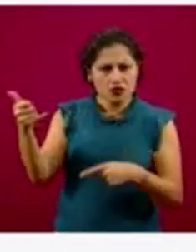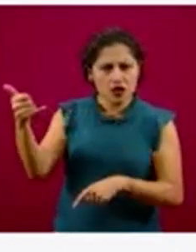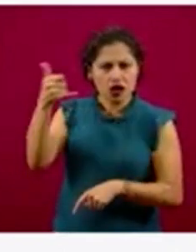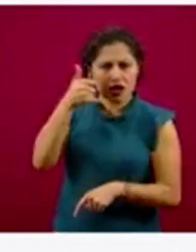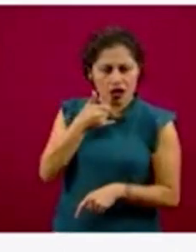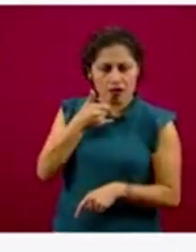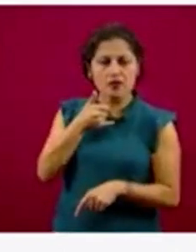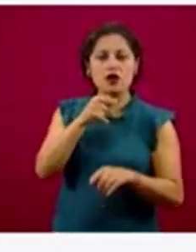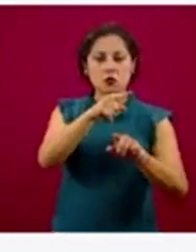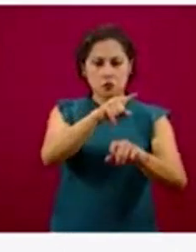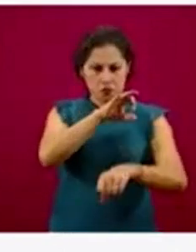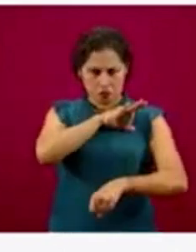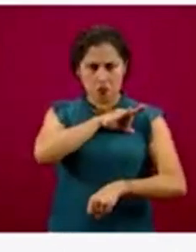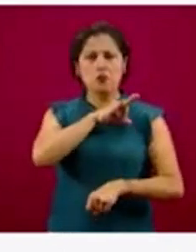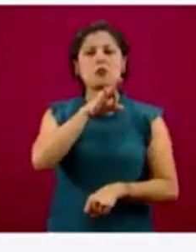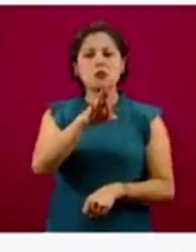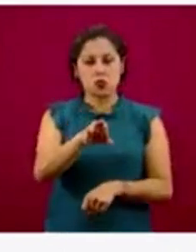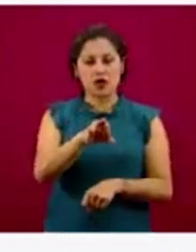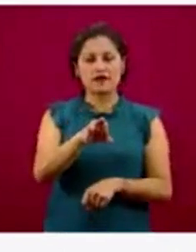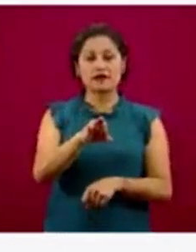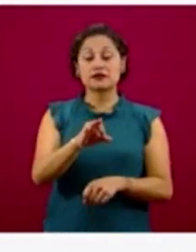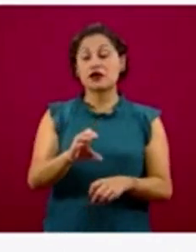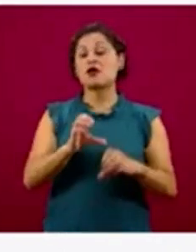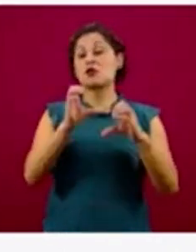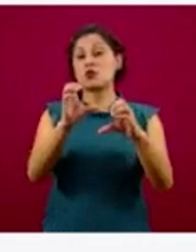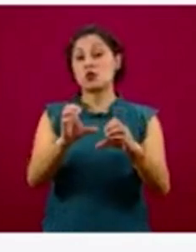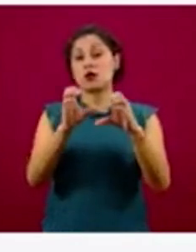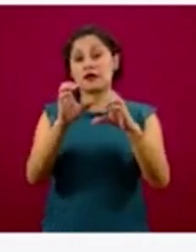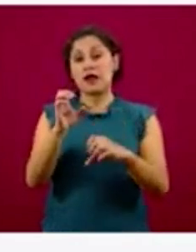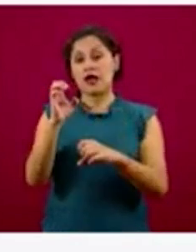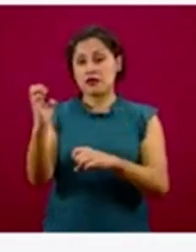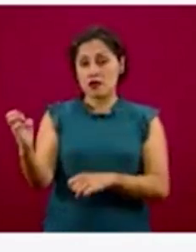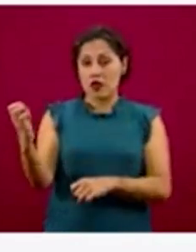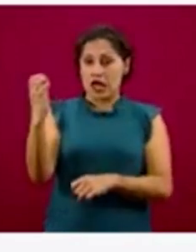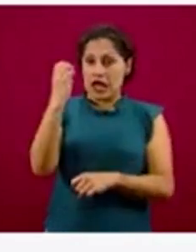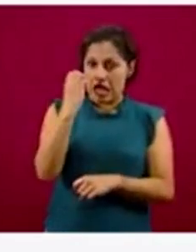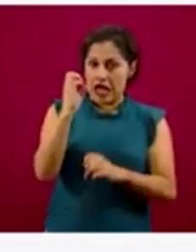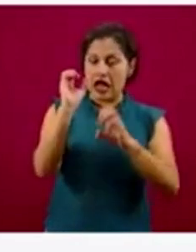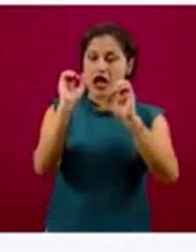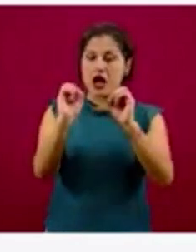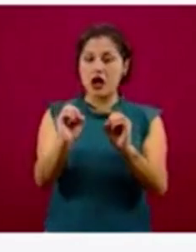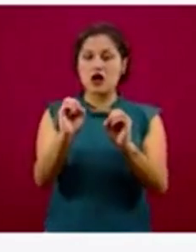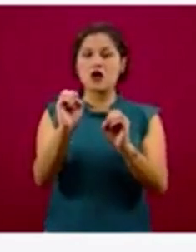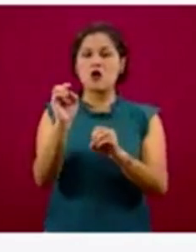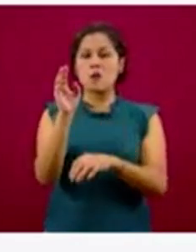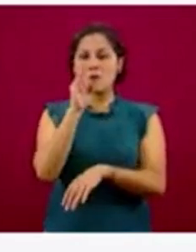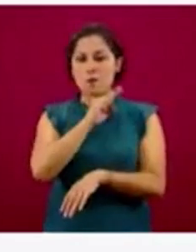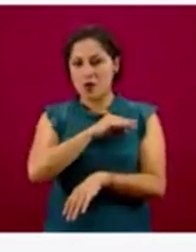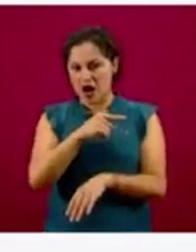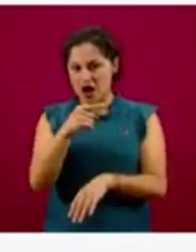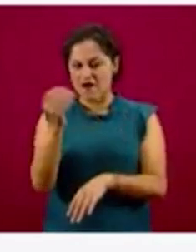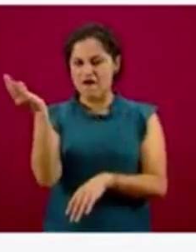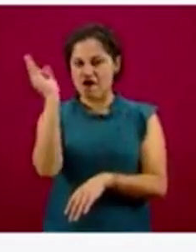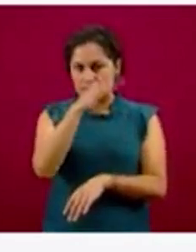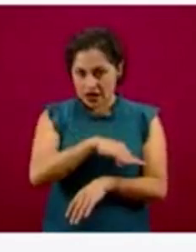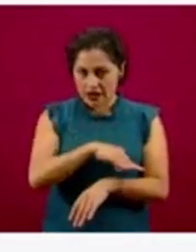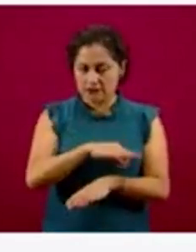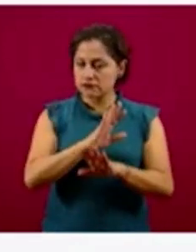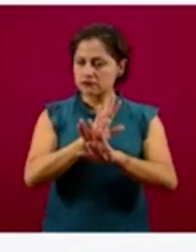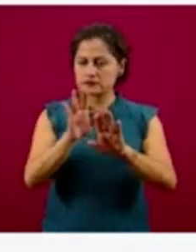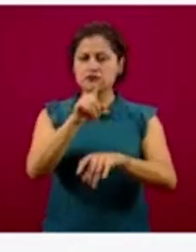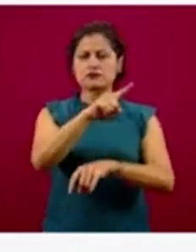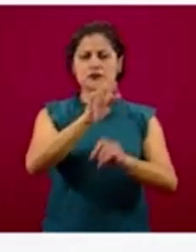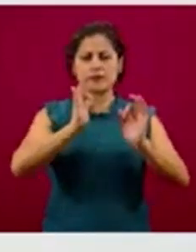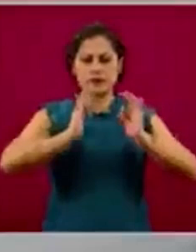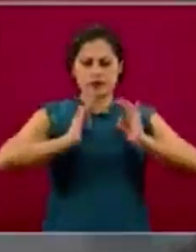cuidar mucho el tema de fraudes, de engaños. Si ustedes están inscritos en el censo y